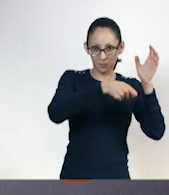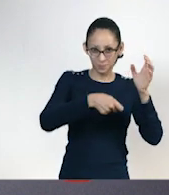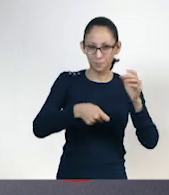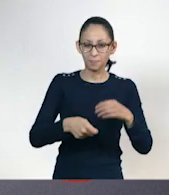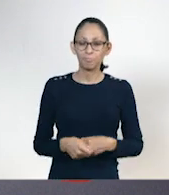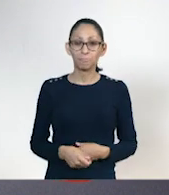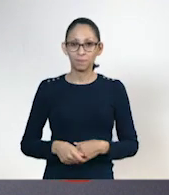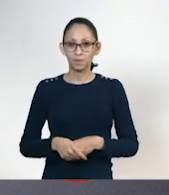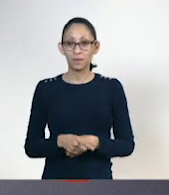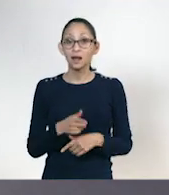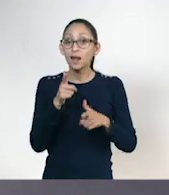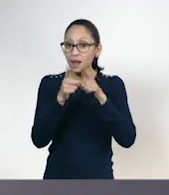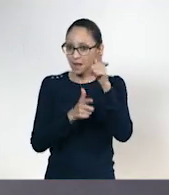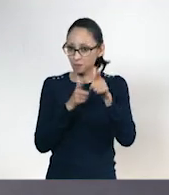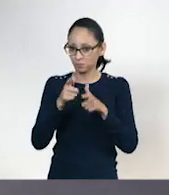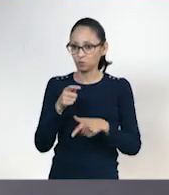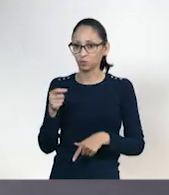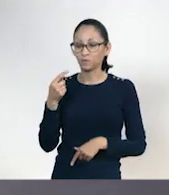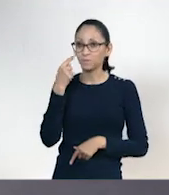Cuando usted me diga eso.